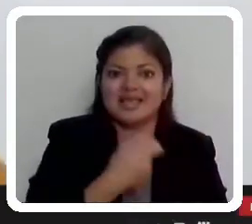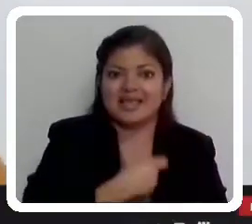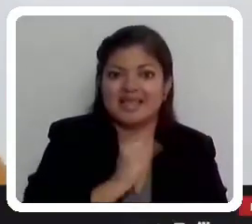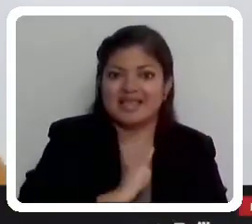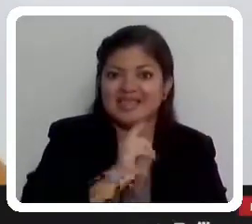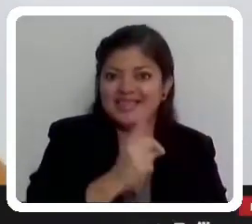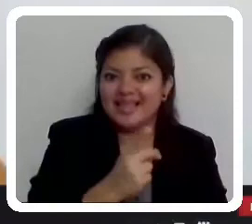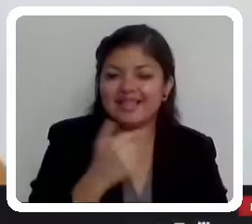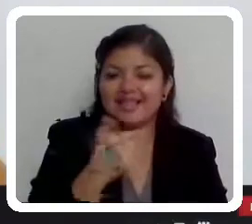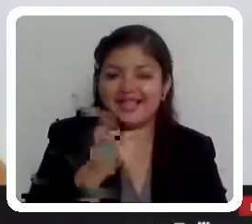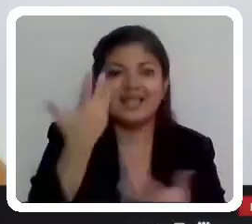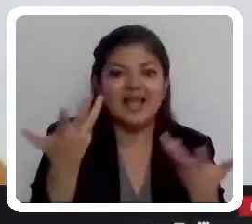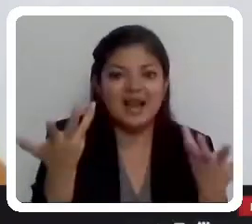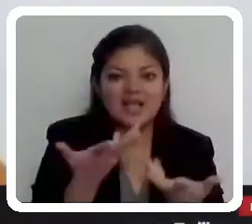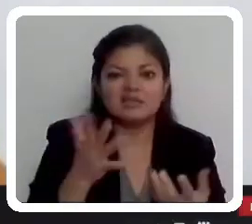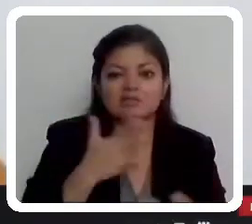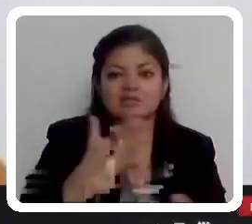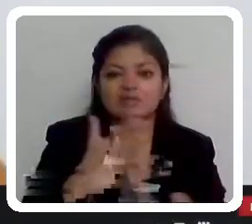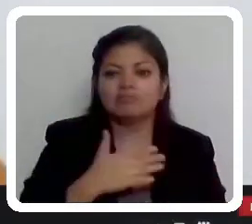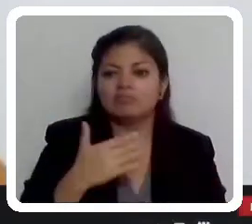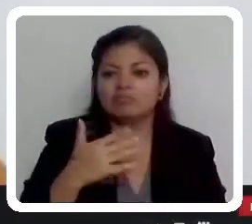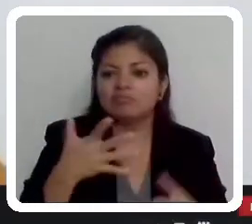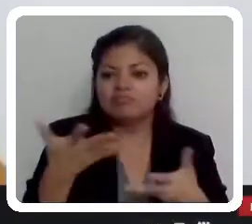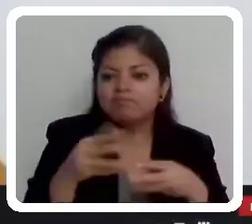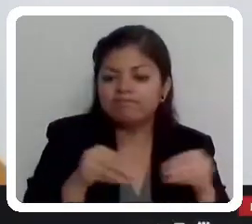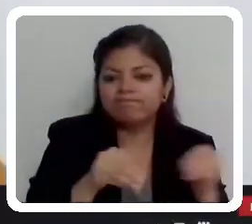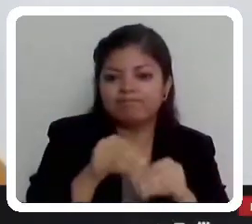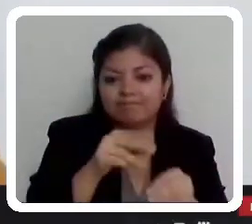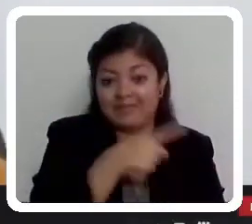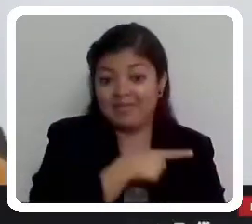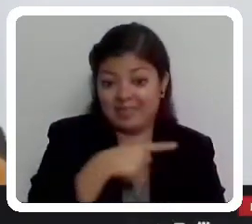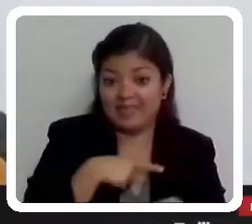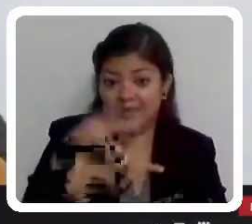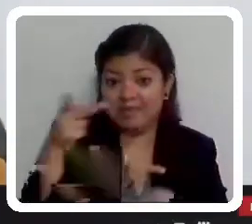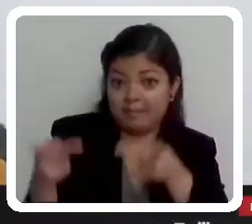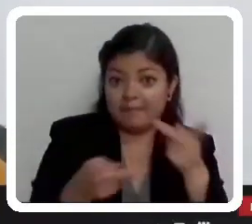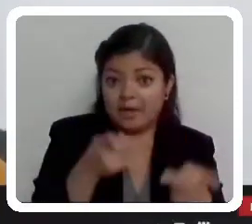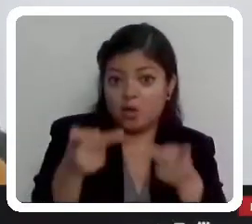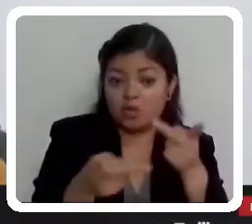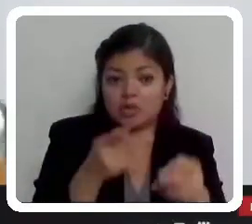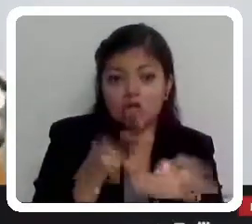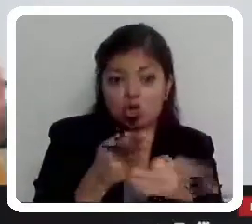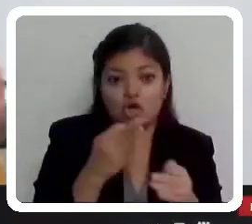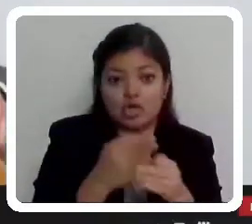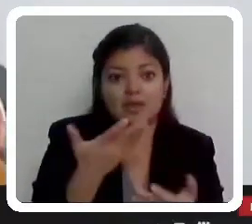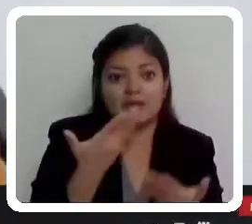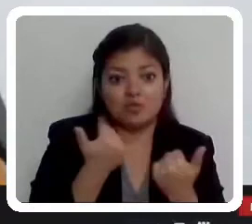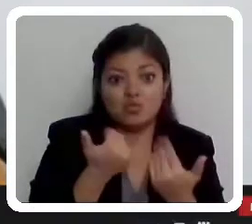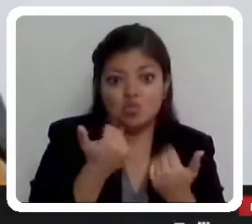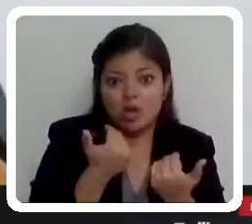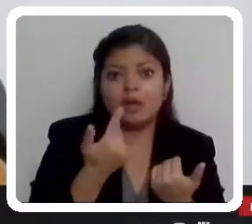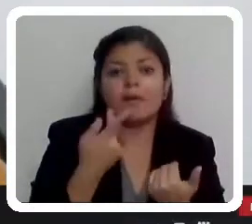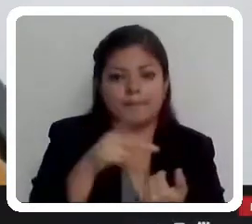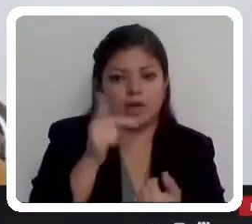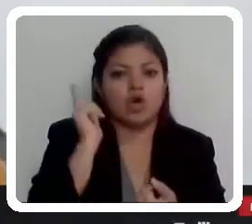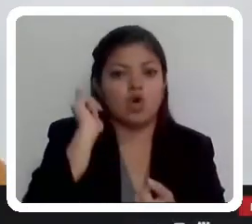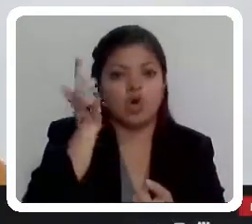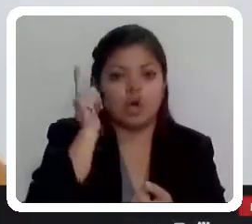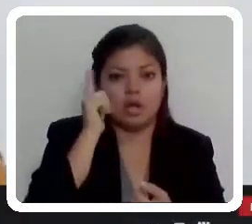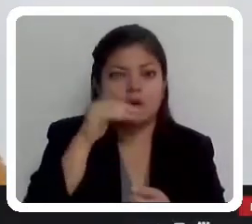su ciudadanía? Eso es lo que tenemos que hacer en la consulta popular, que hoy no tenemos, y que espero que pueda estar dentro